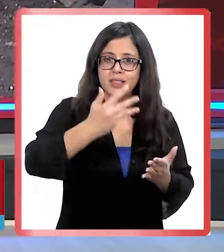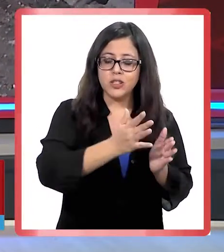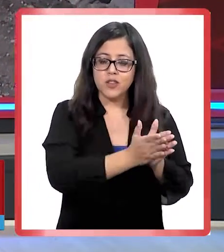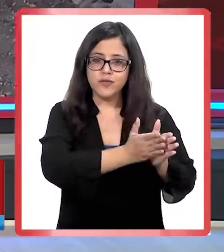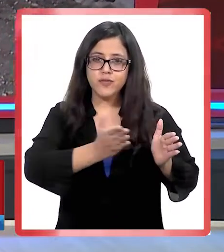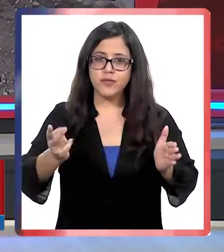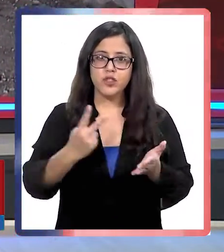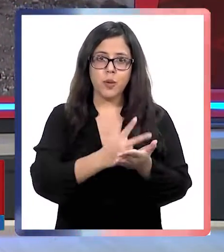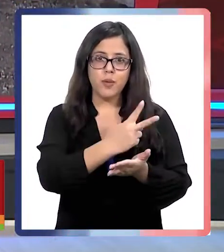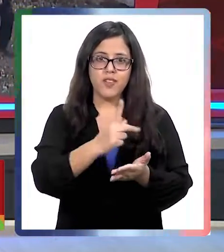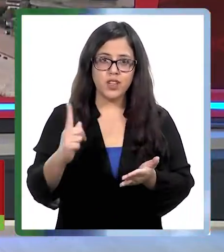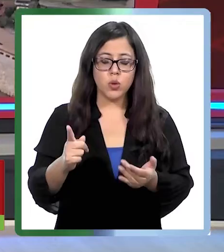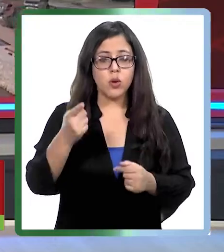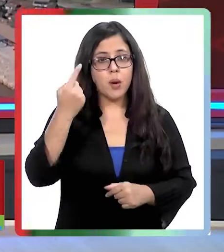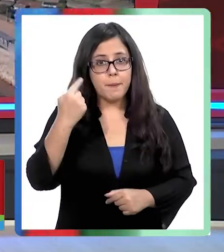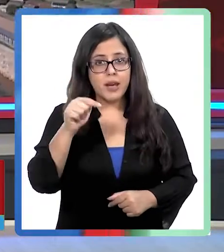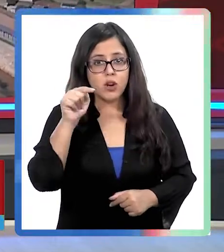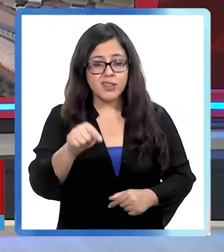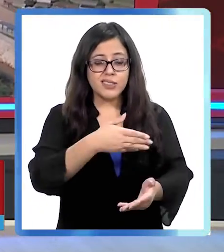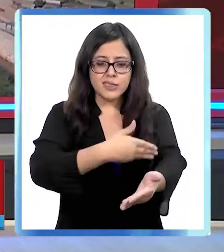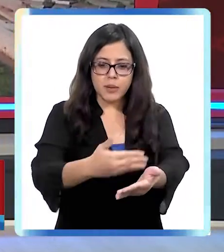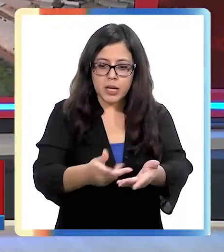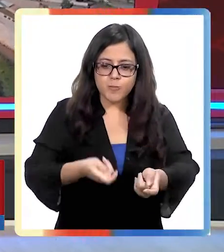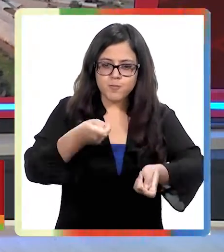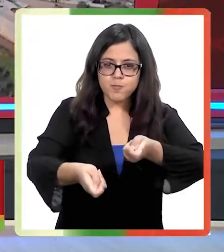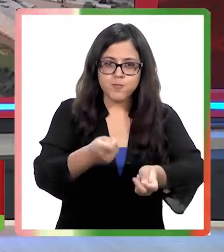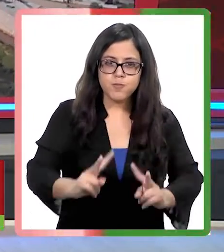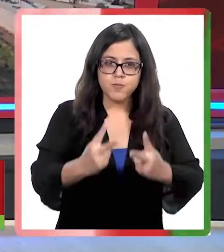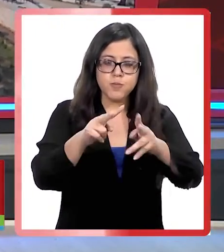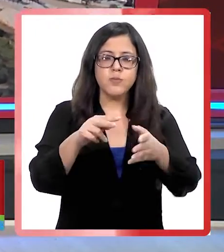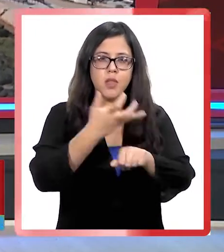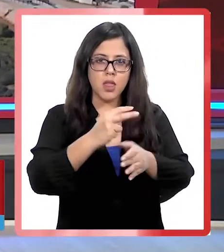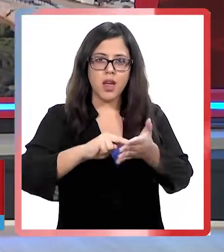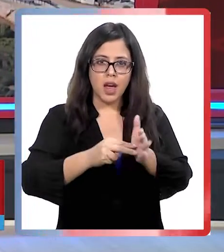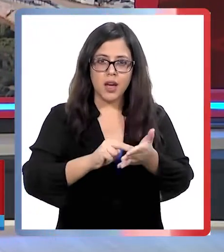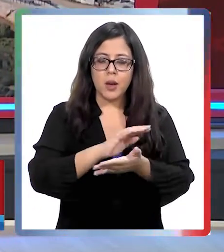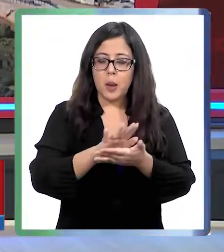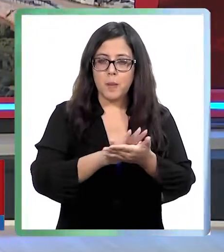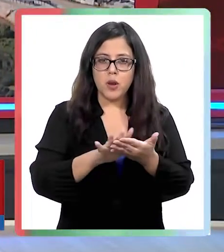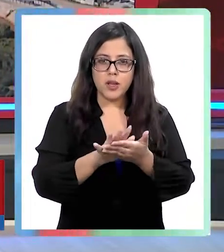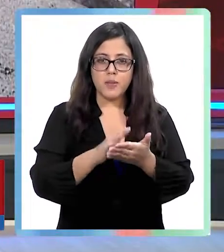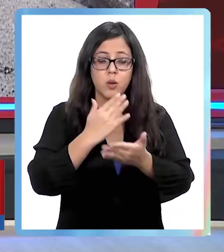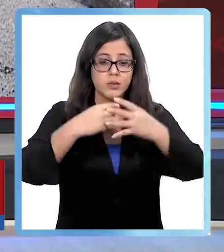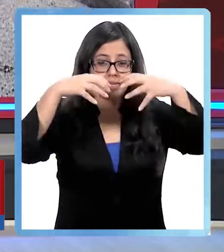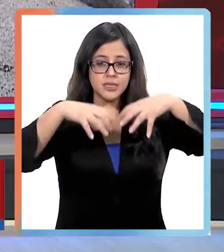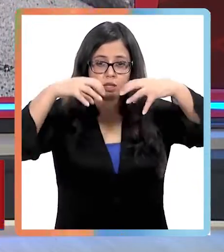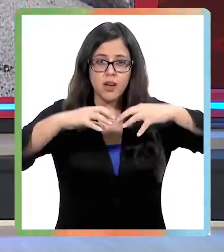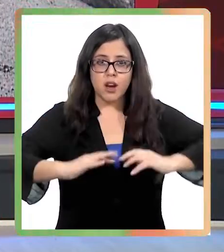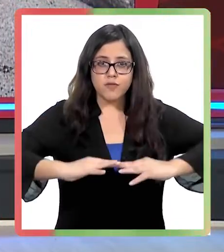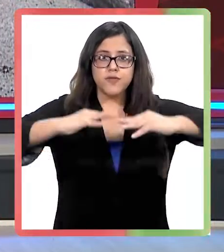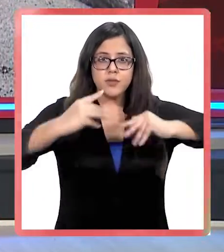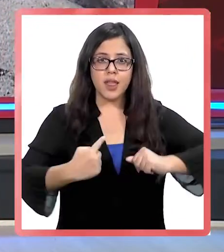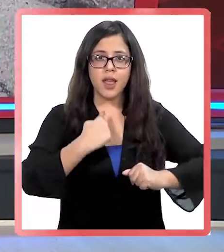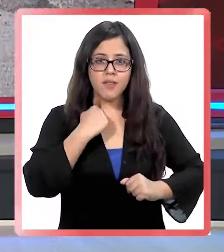terminó en 2021. Sin embargo, esta millonaria obra ha presentado una serie de problemas. Por ejemplo, cada vez que llueve, se inunda